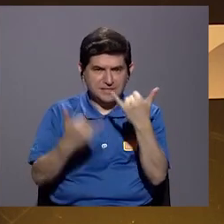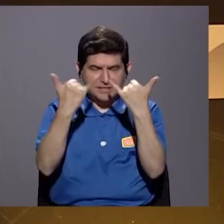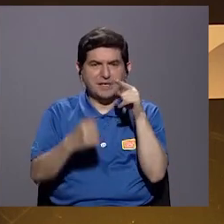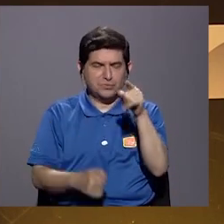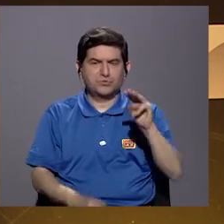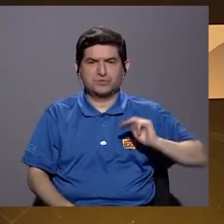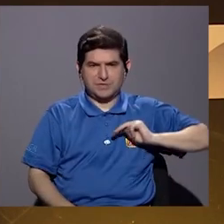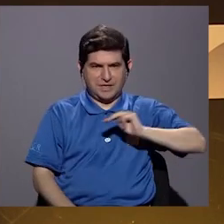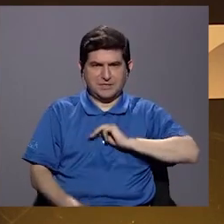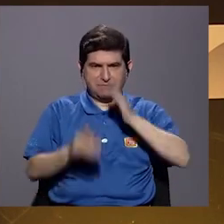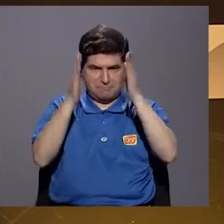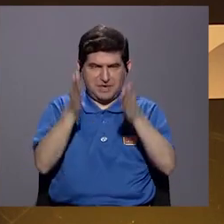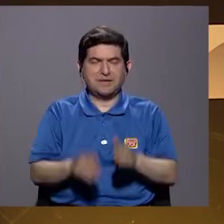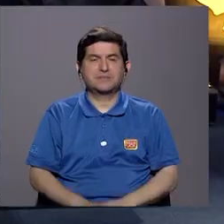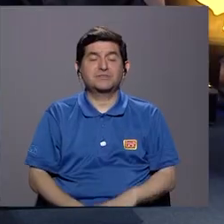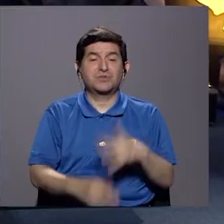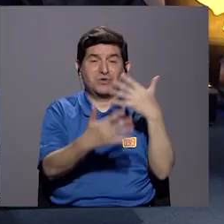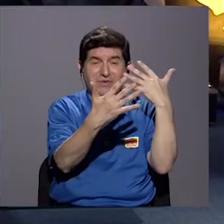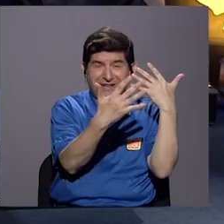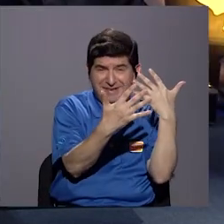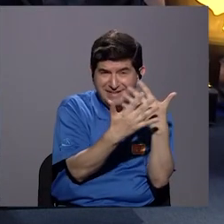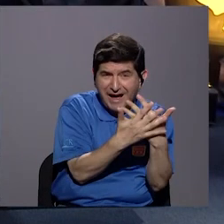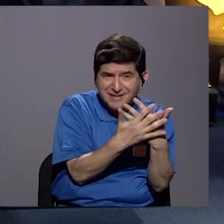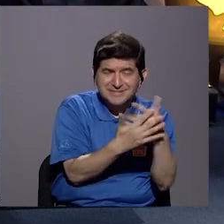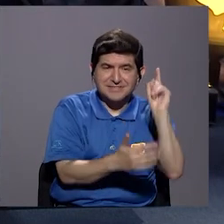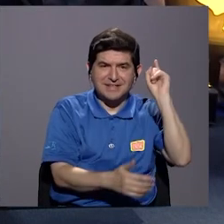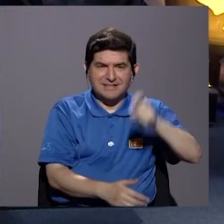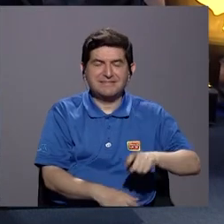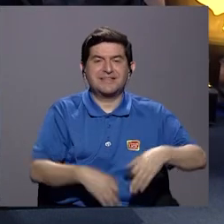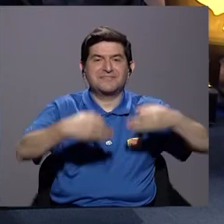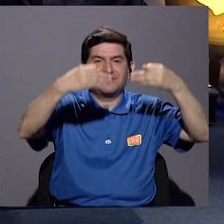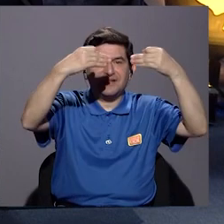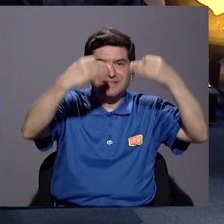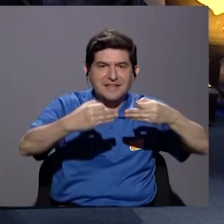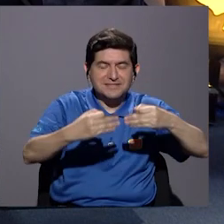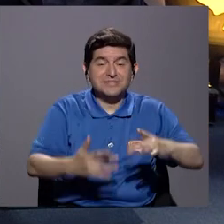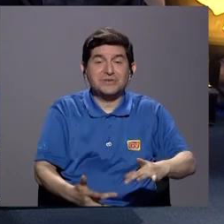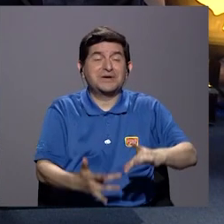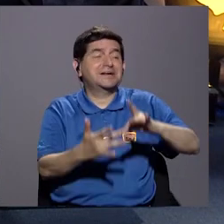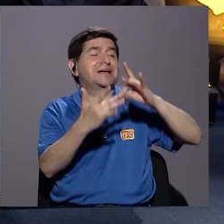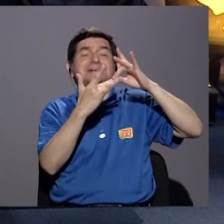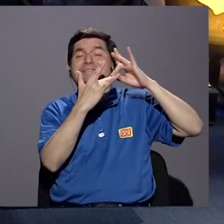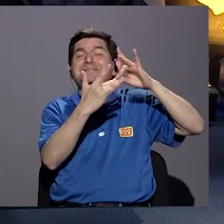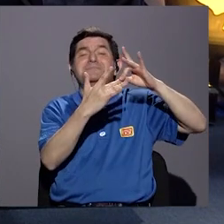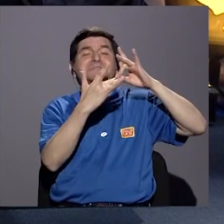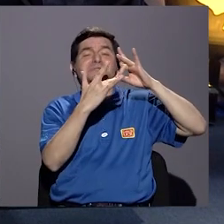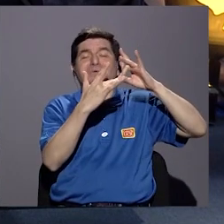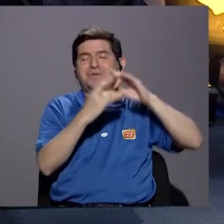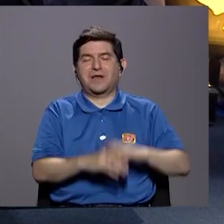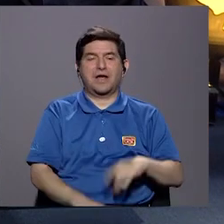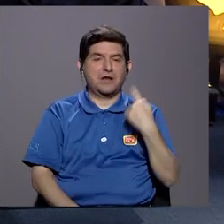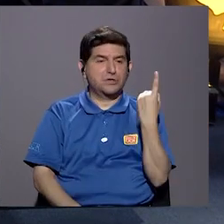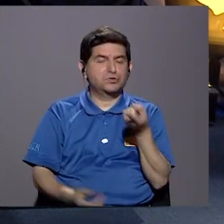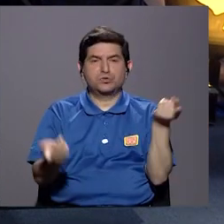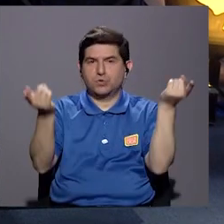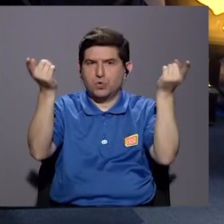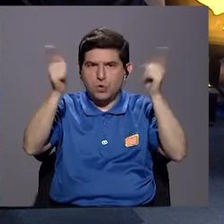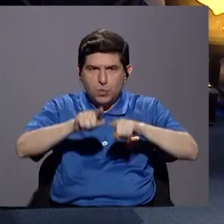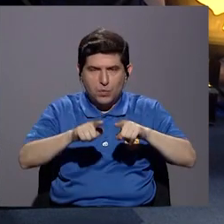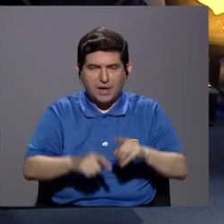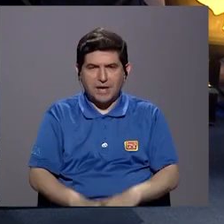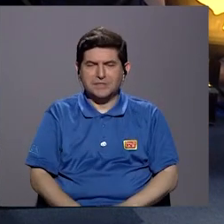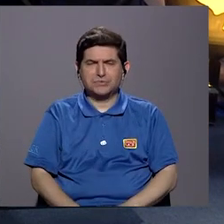siendo ministro, donde decía que la cárcel debe ser una decisión excepcionalísima. Solo en casos